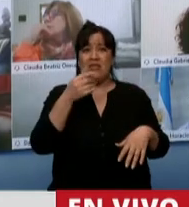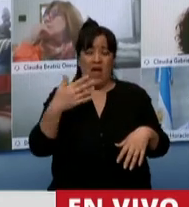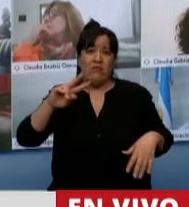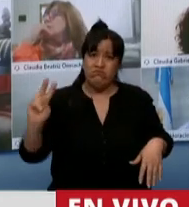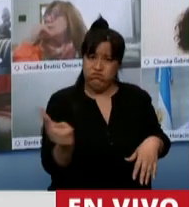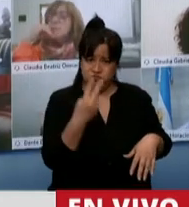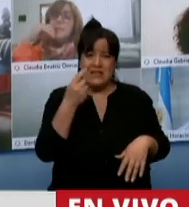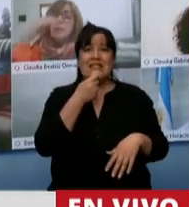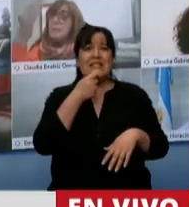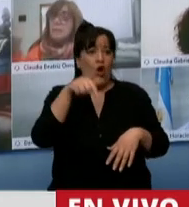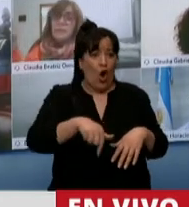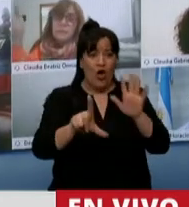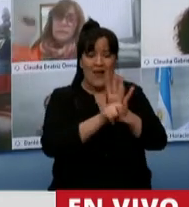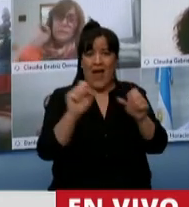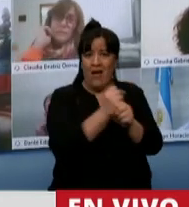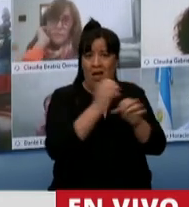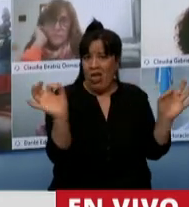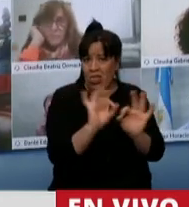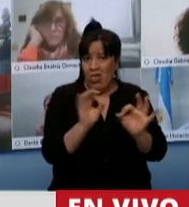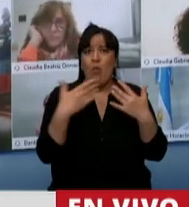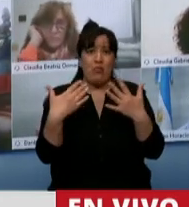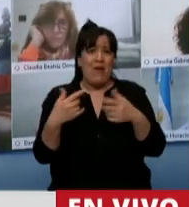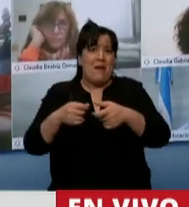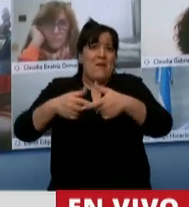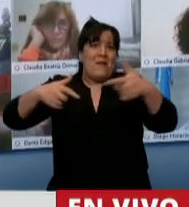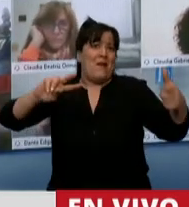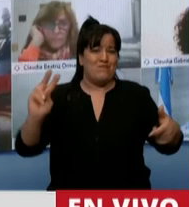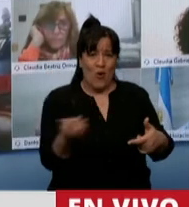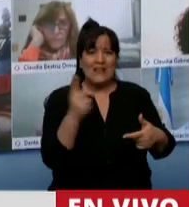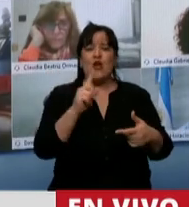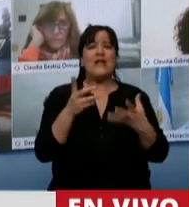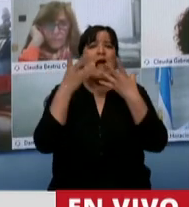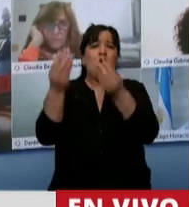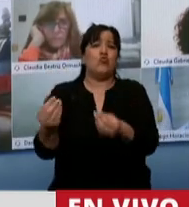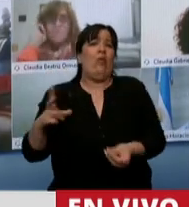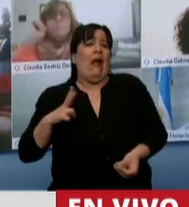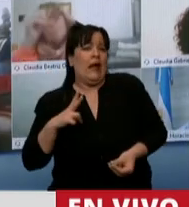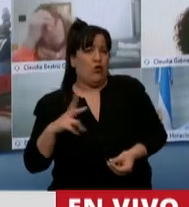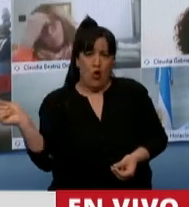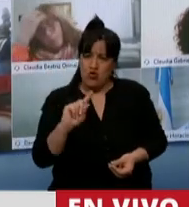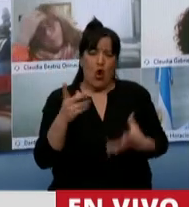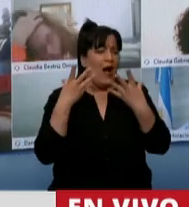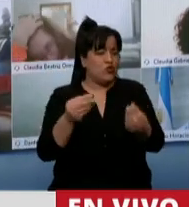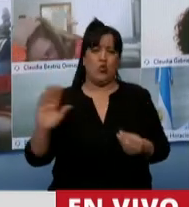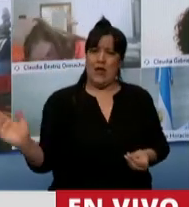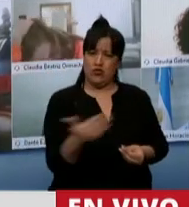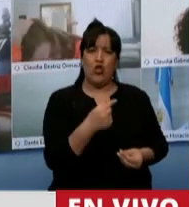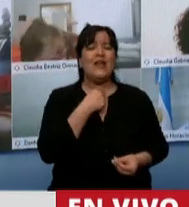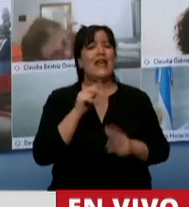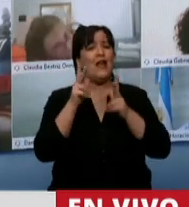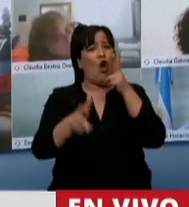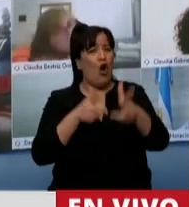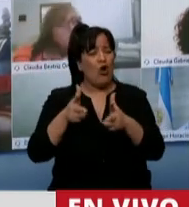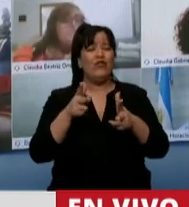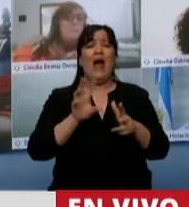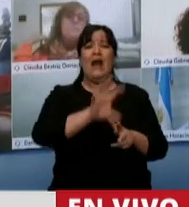sancionamos hoy esta ley, que viene a ayudar, no viene a ayudar a los grandes, viene a ayudar a todos, porque les quiero contar que en Entre Ríos no